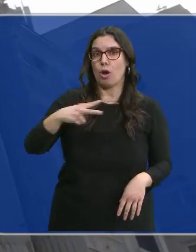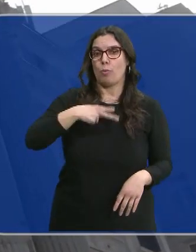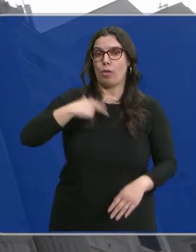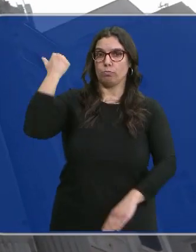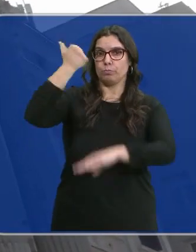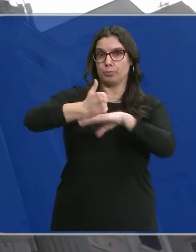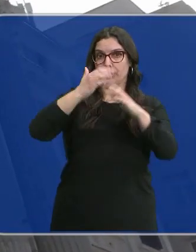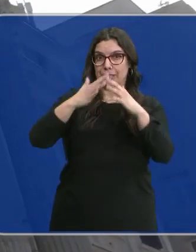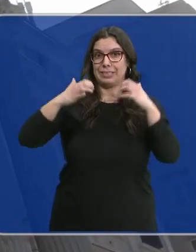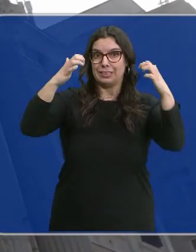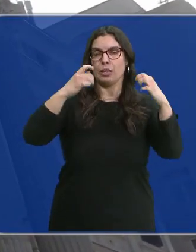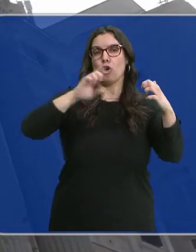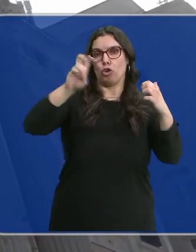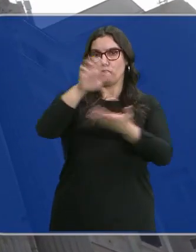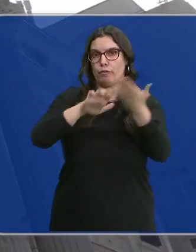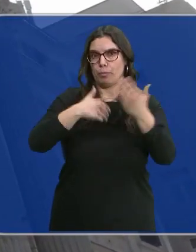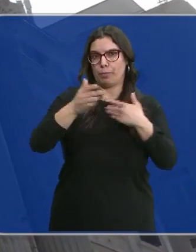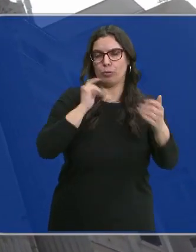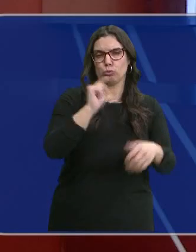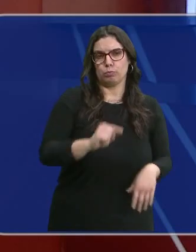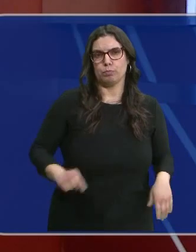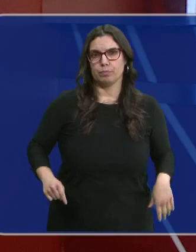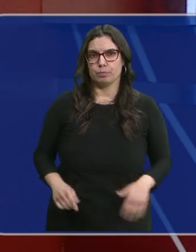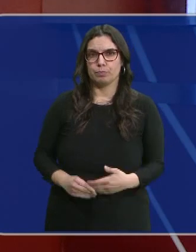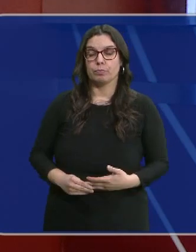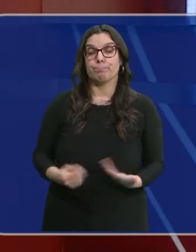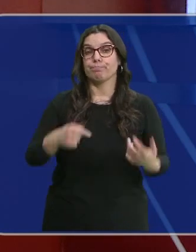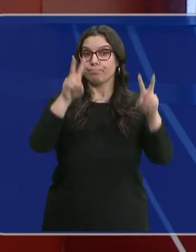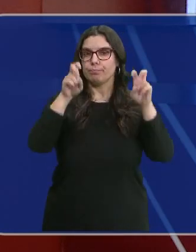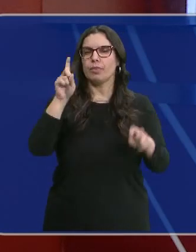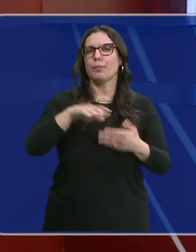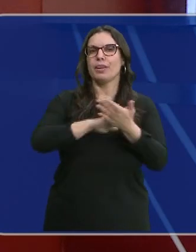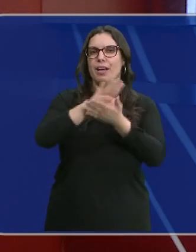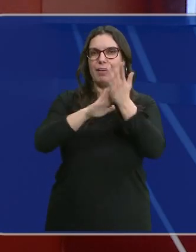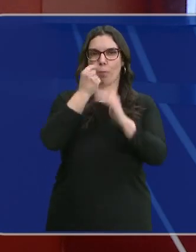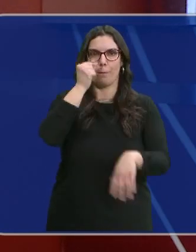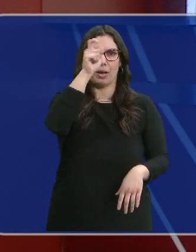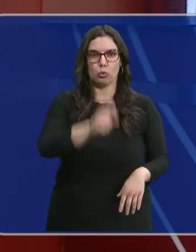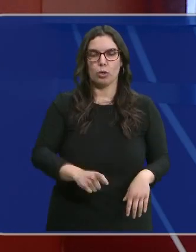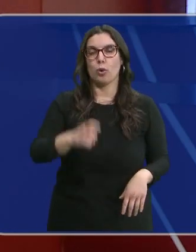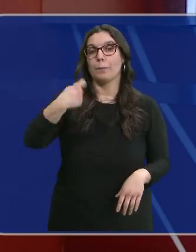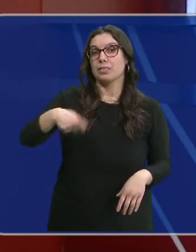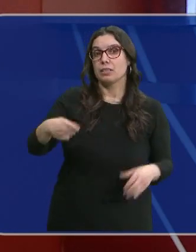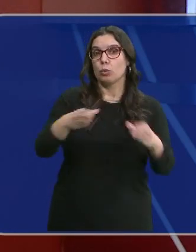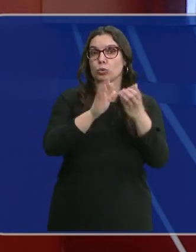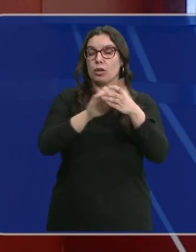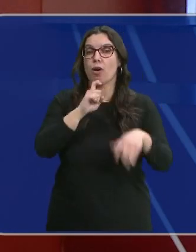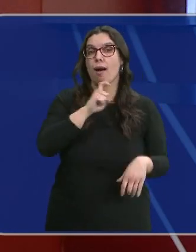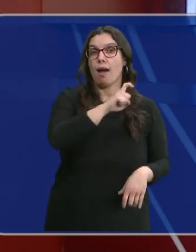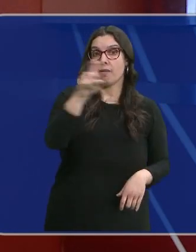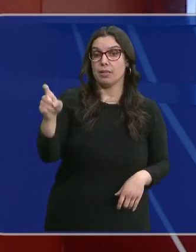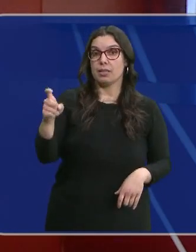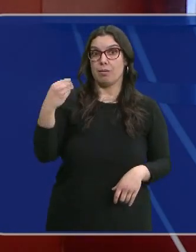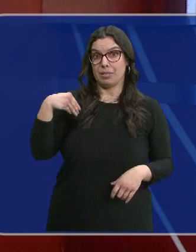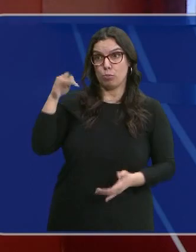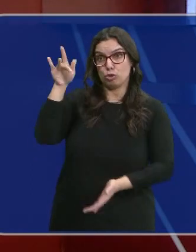letrado mayor de la Cámara Baja en otro informe. De este asunto ha hablado también Alfonso Fernández Mañueco. El presidente de la Junta ha advertido que lo que